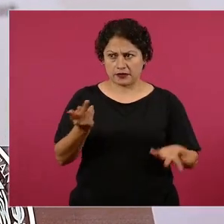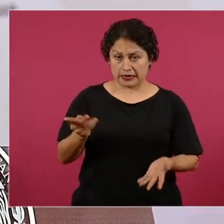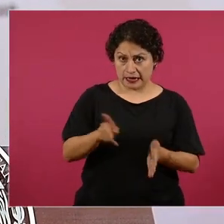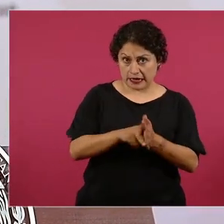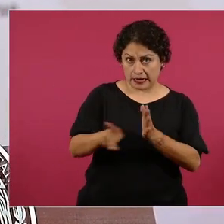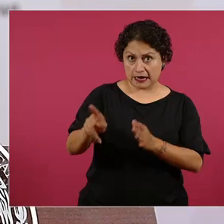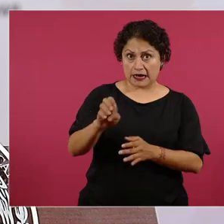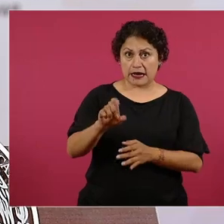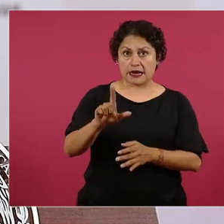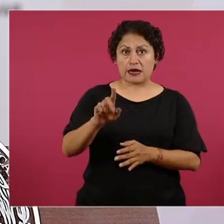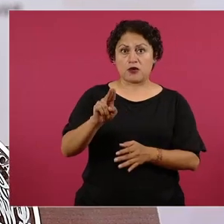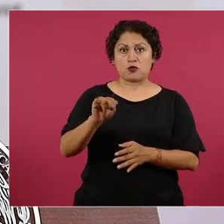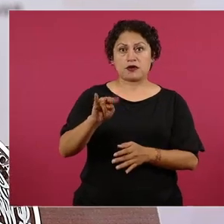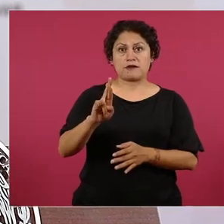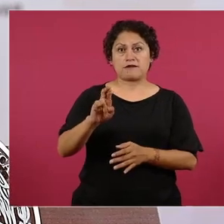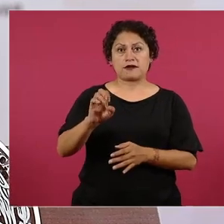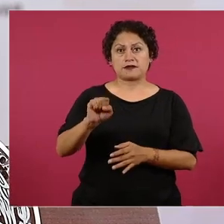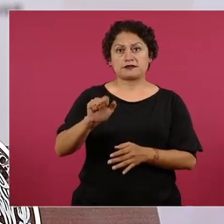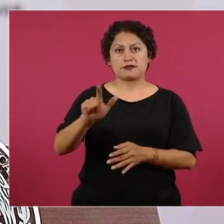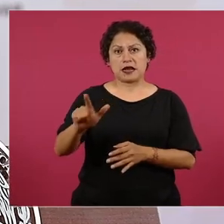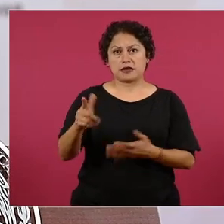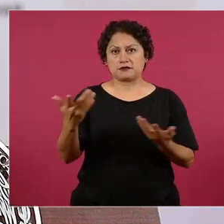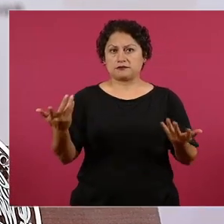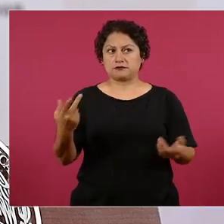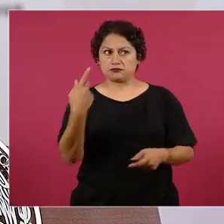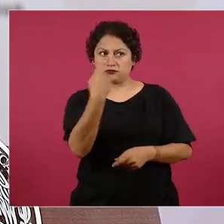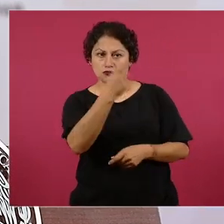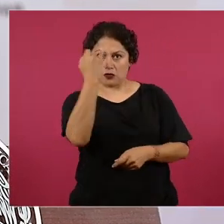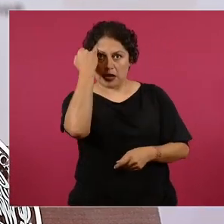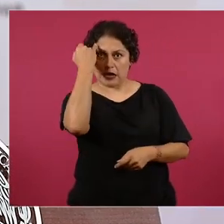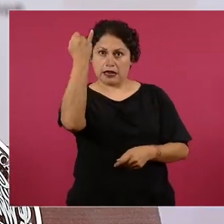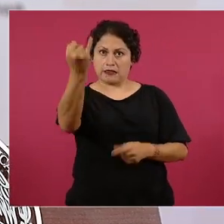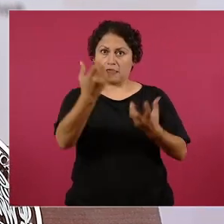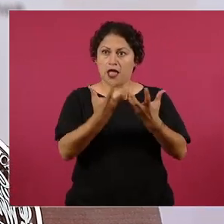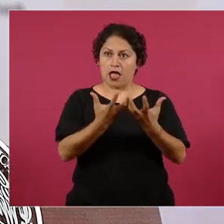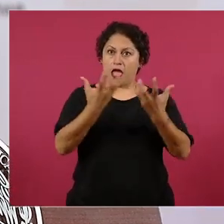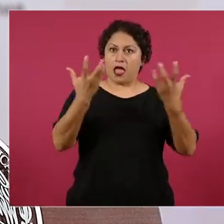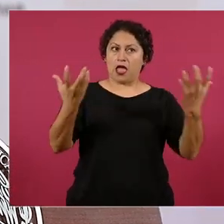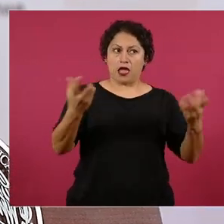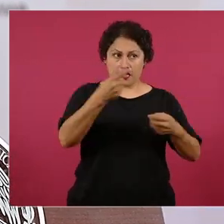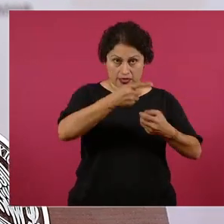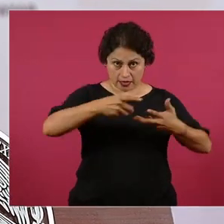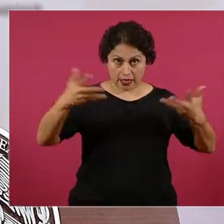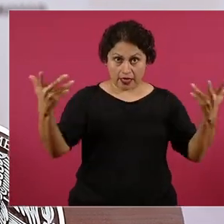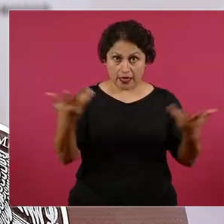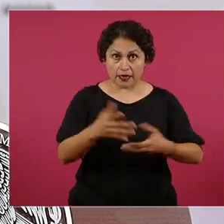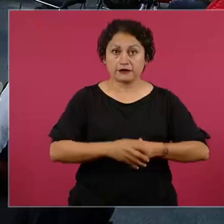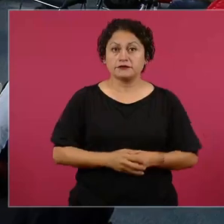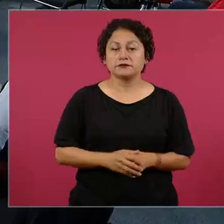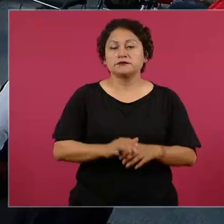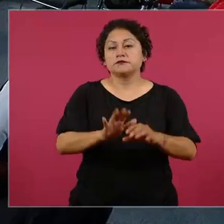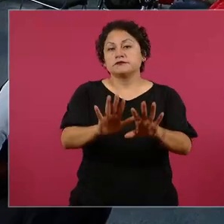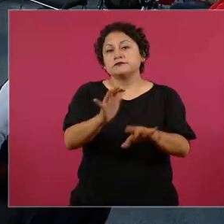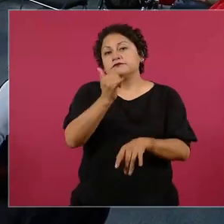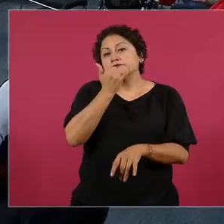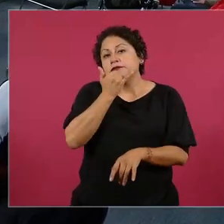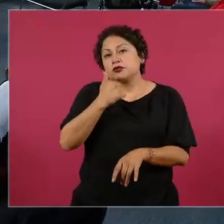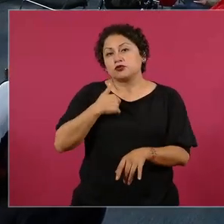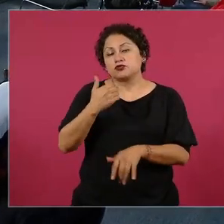Te ofrezco disculpas porque parece que estoy aquí tirando aceite pero